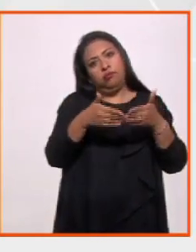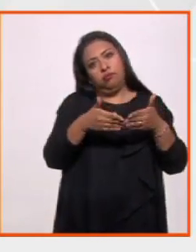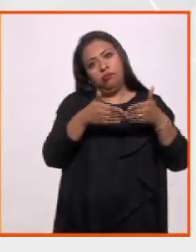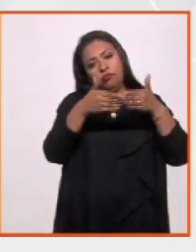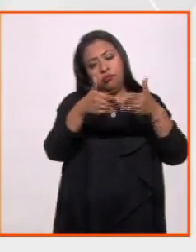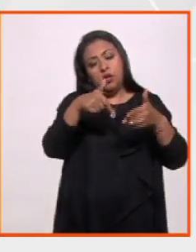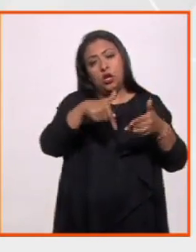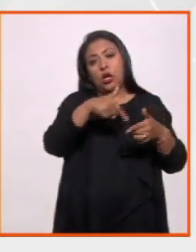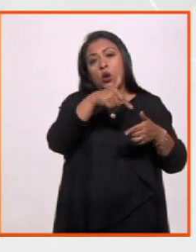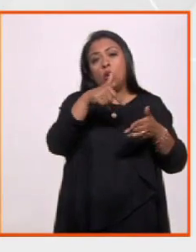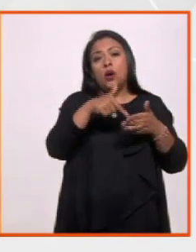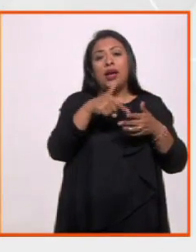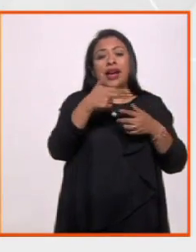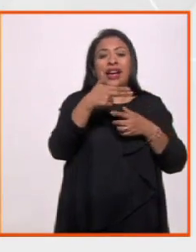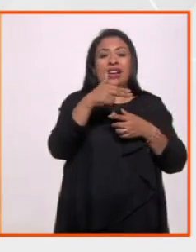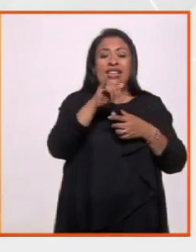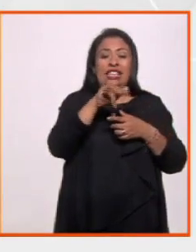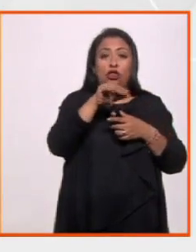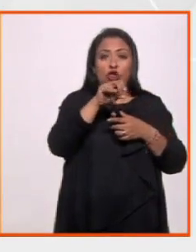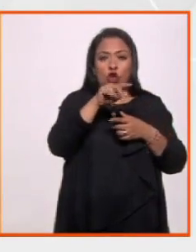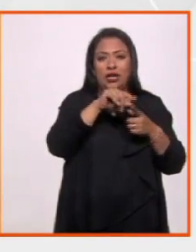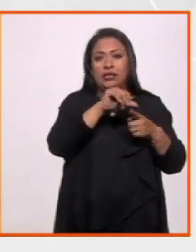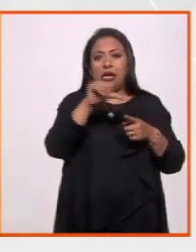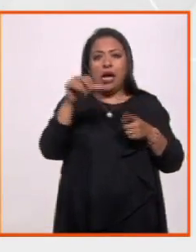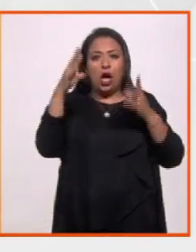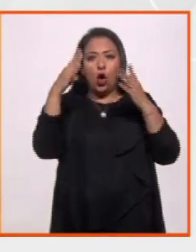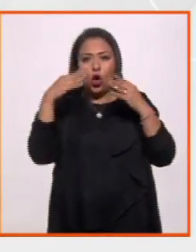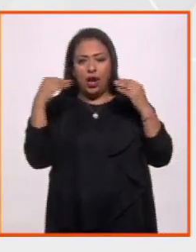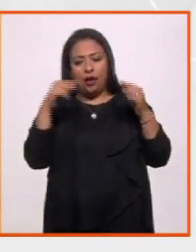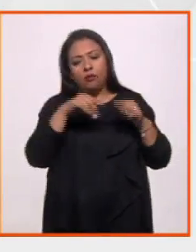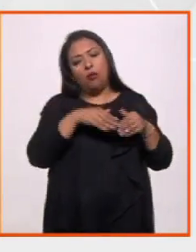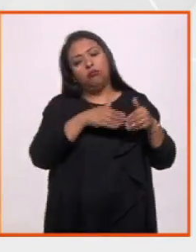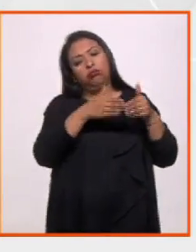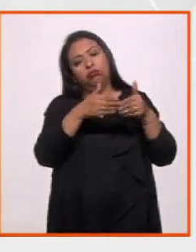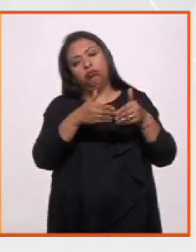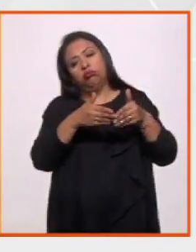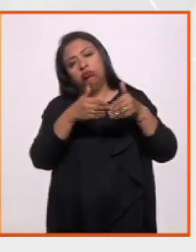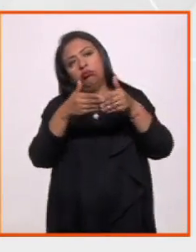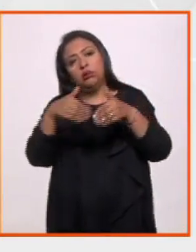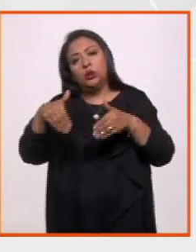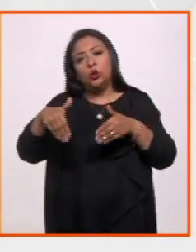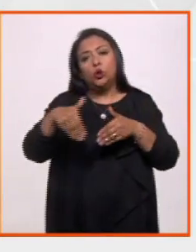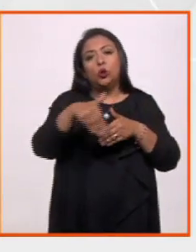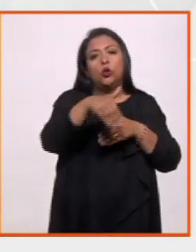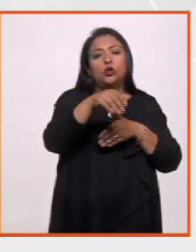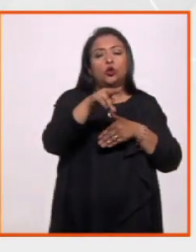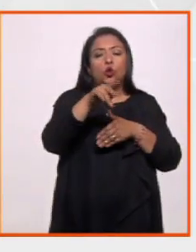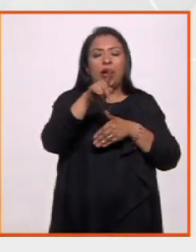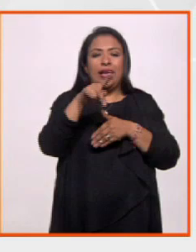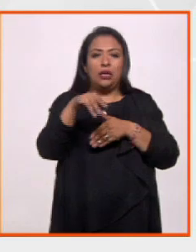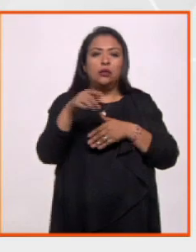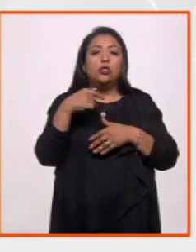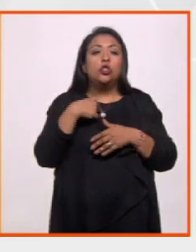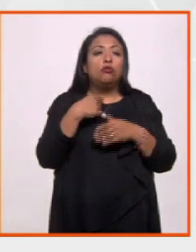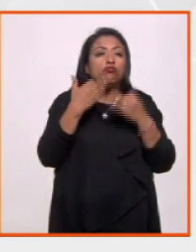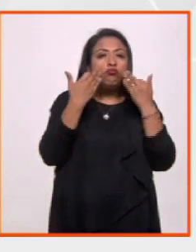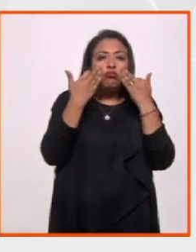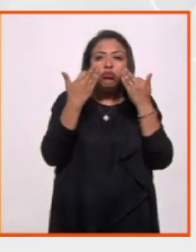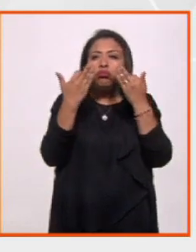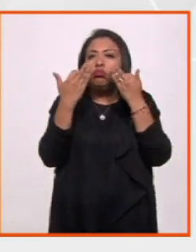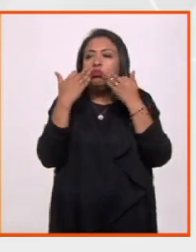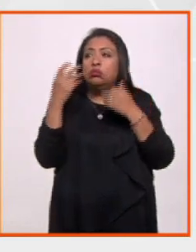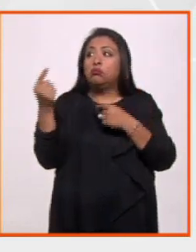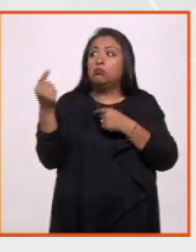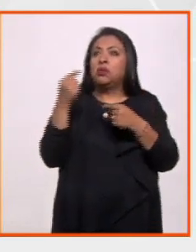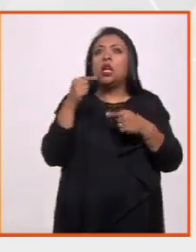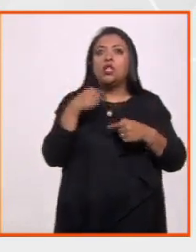Indonesia a Holanda, pasando por el canal de Suez, y lo que yo veía me decía,